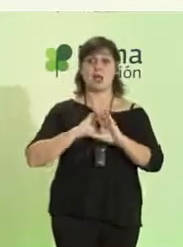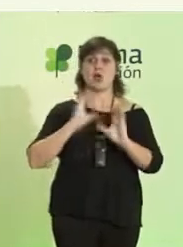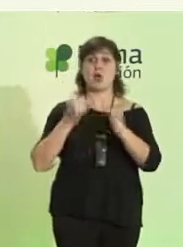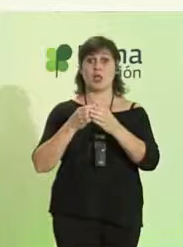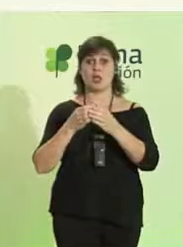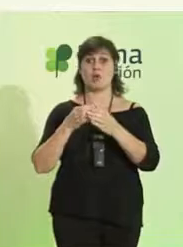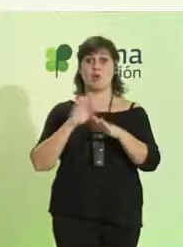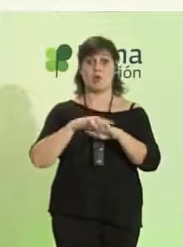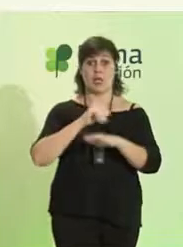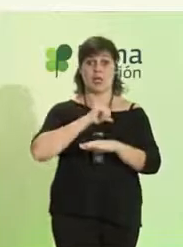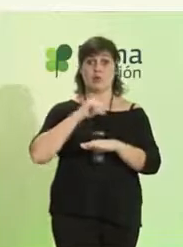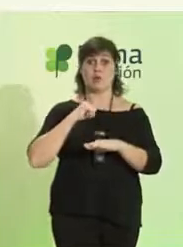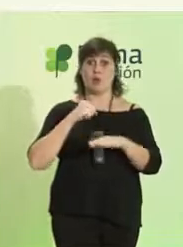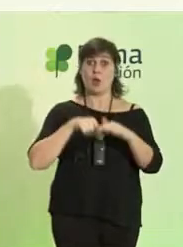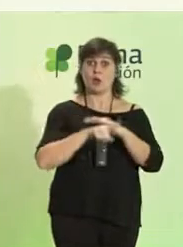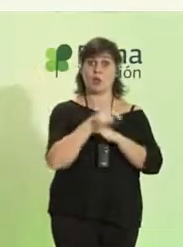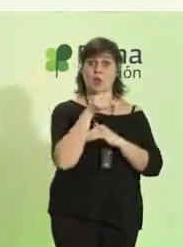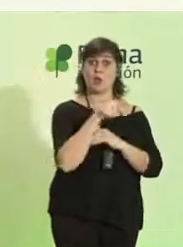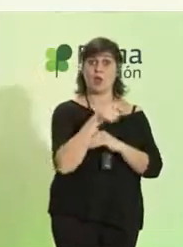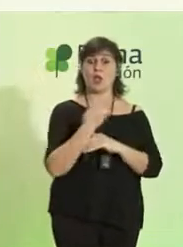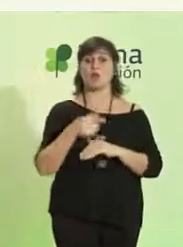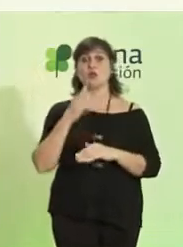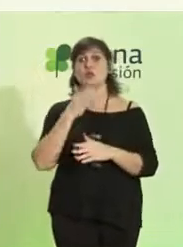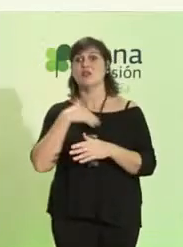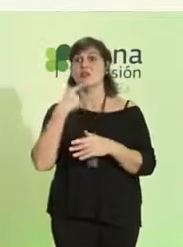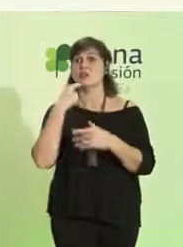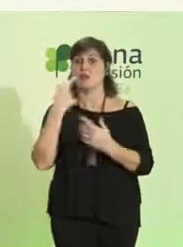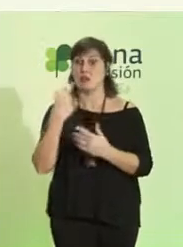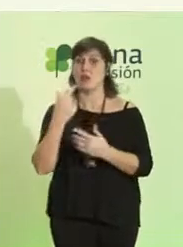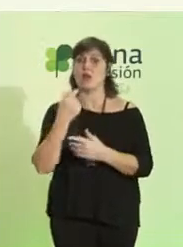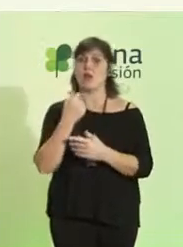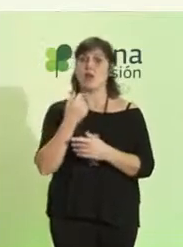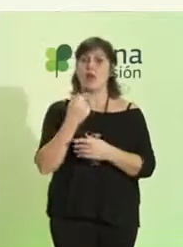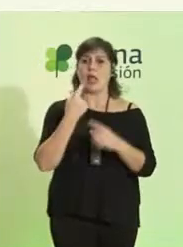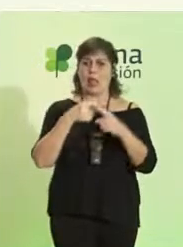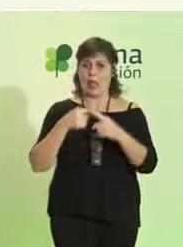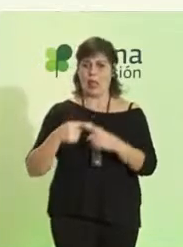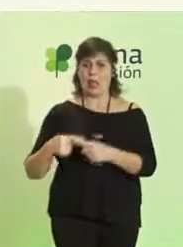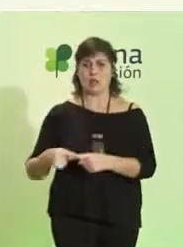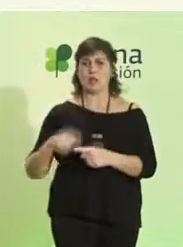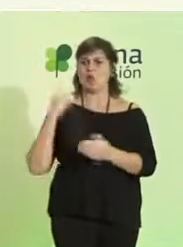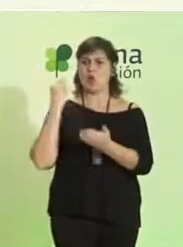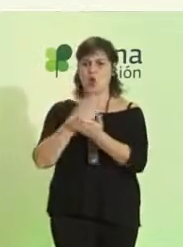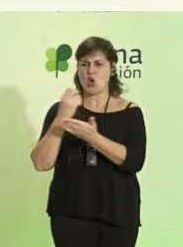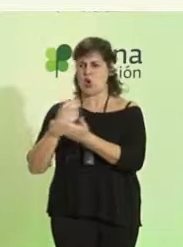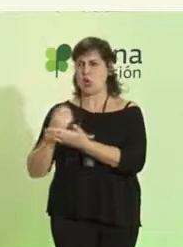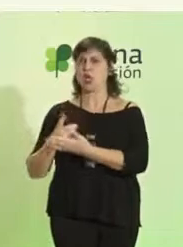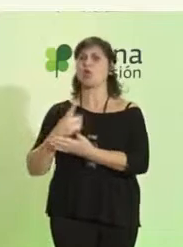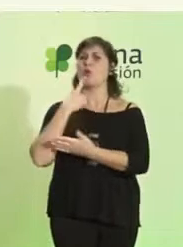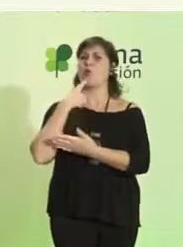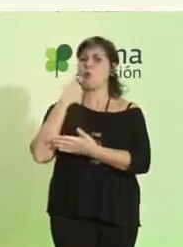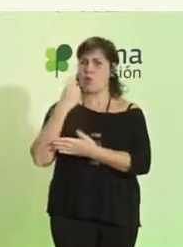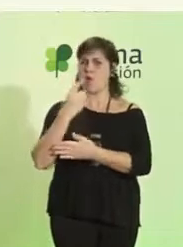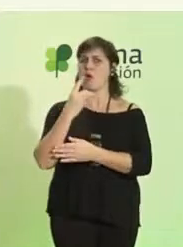y para la individualidad supone abordar muchos elementos y muchos retos diferentes, a veces complejos.